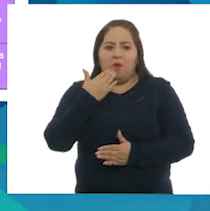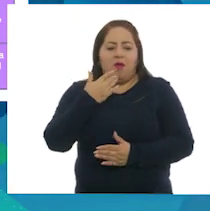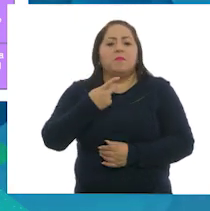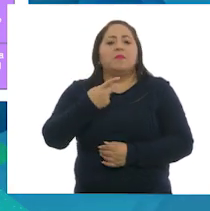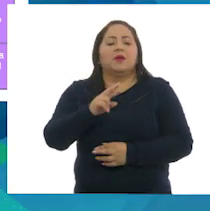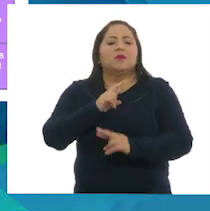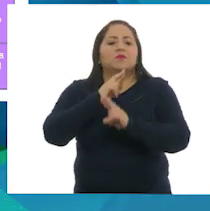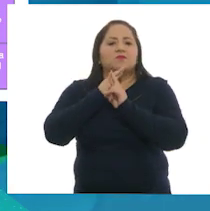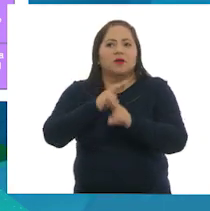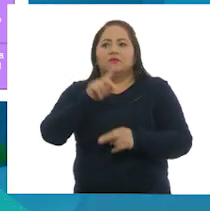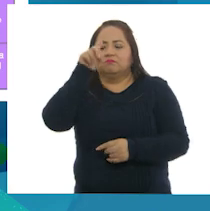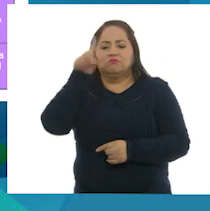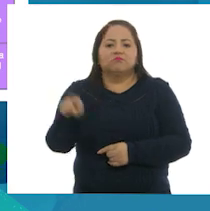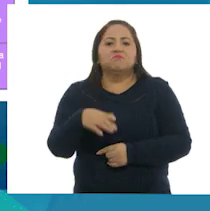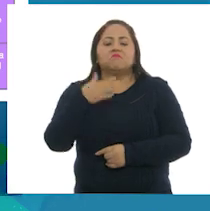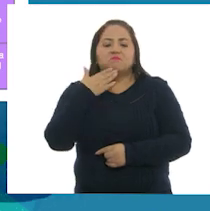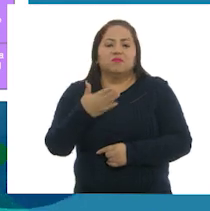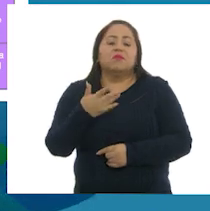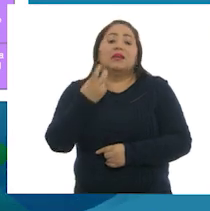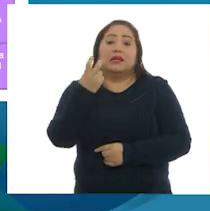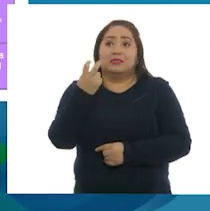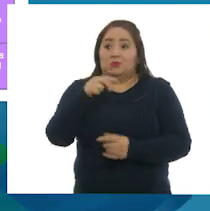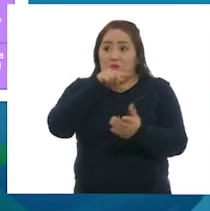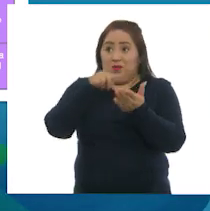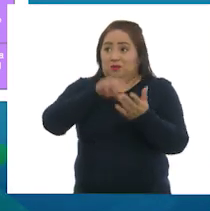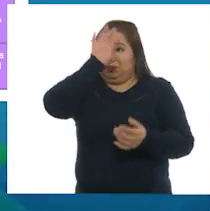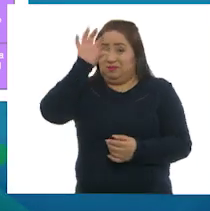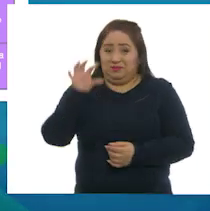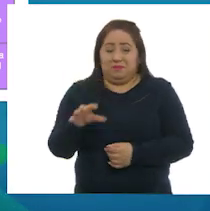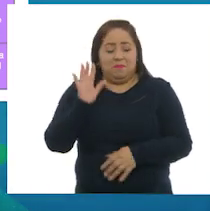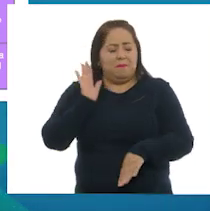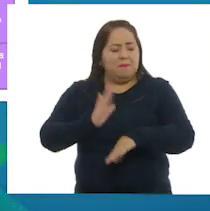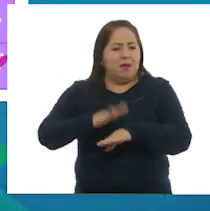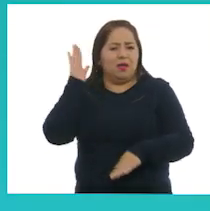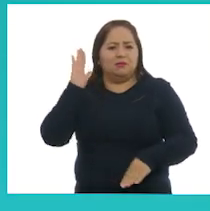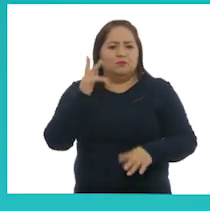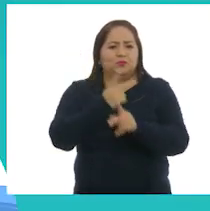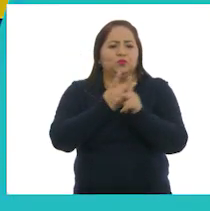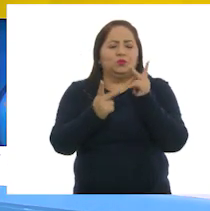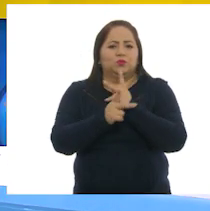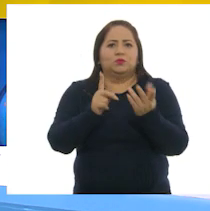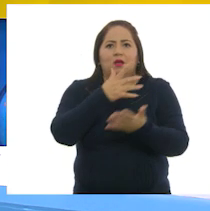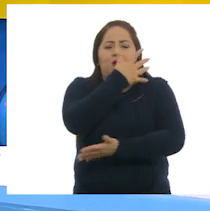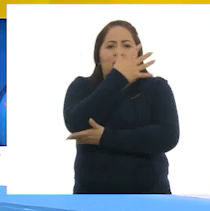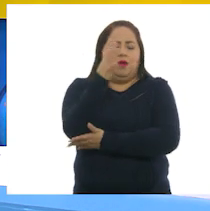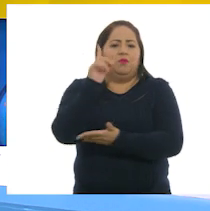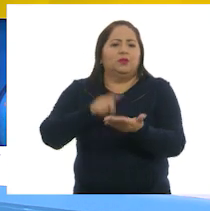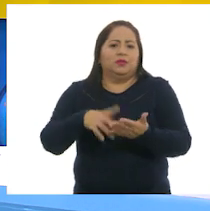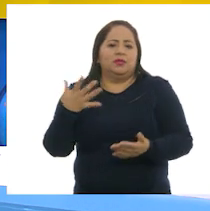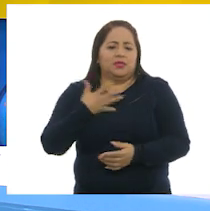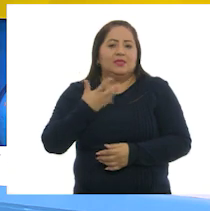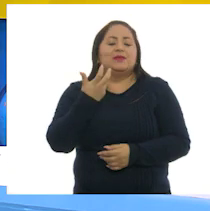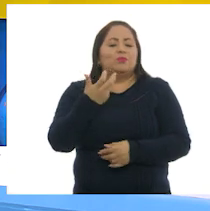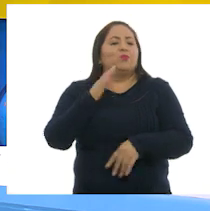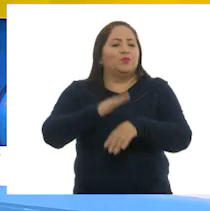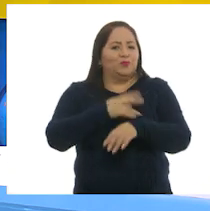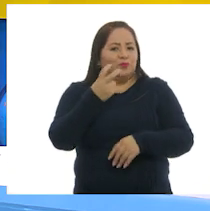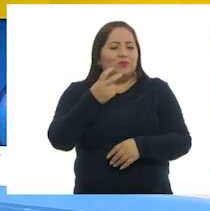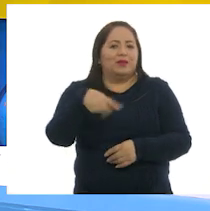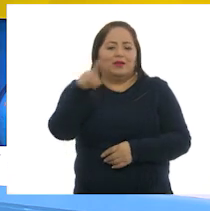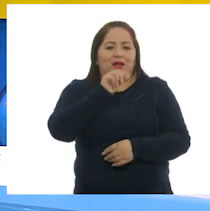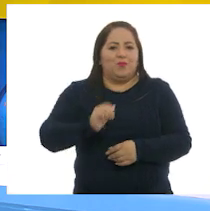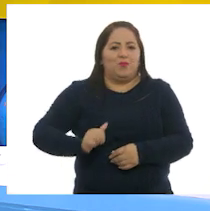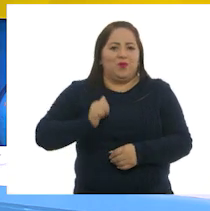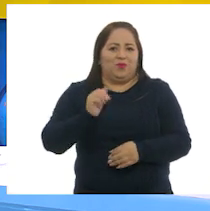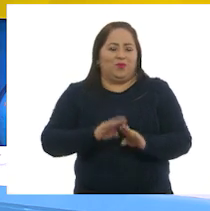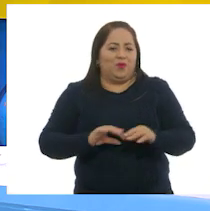respuesta se justifica, pues son las entidades que mayor extensión de bosque tienen y por ello se aprovechan